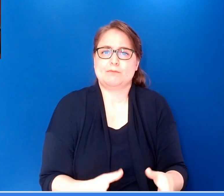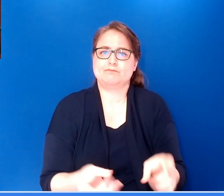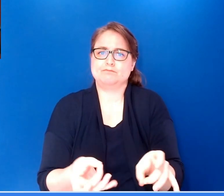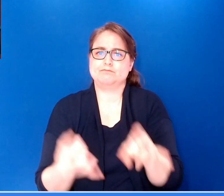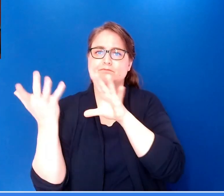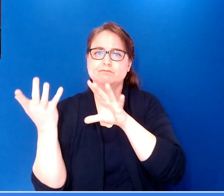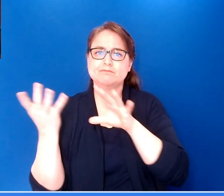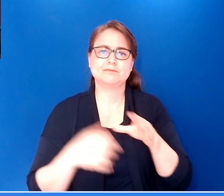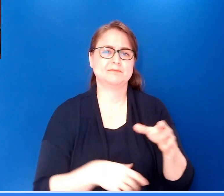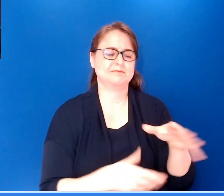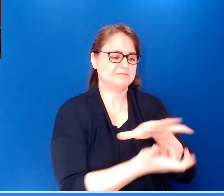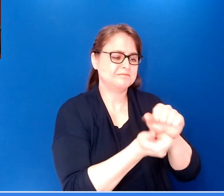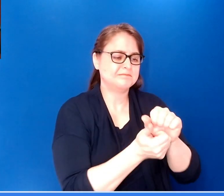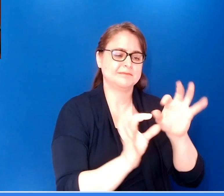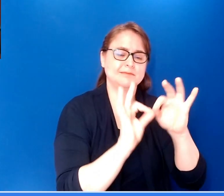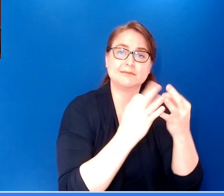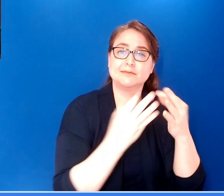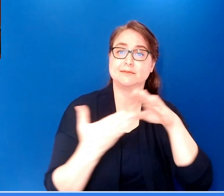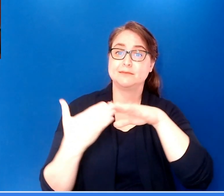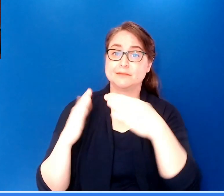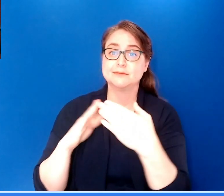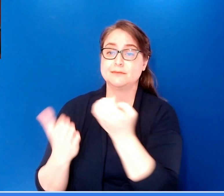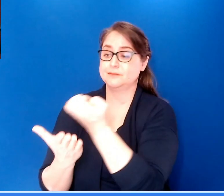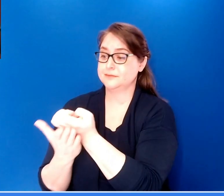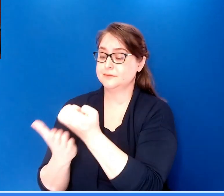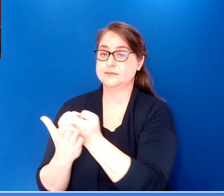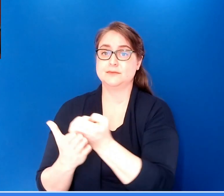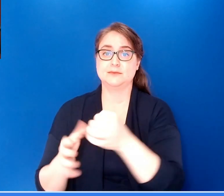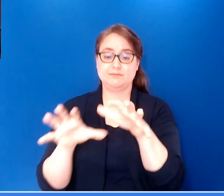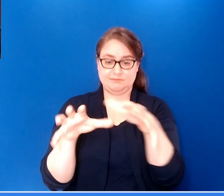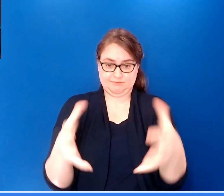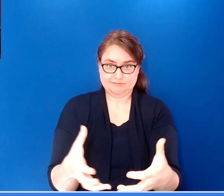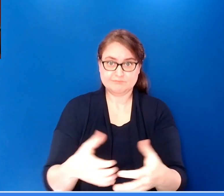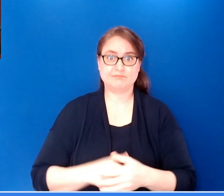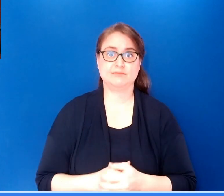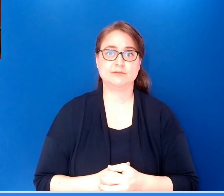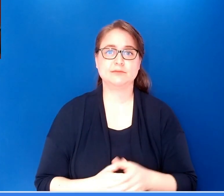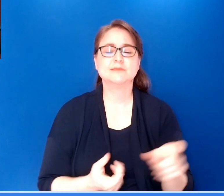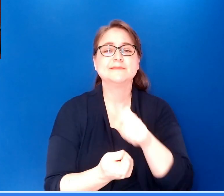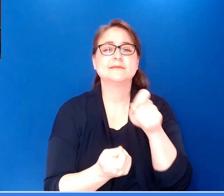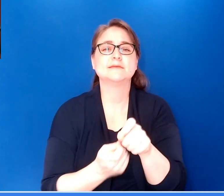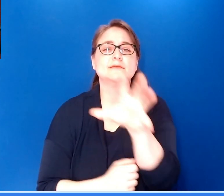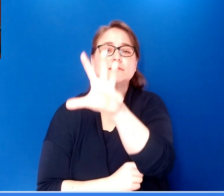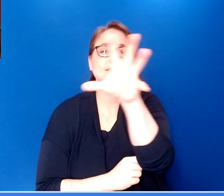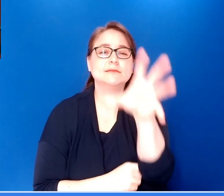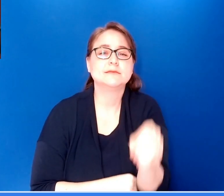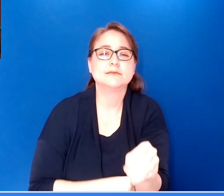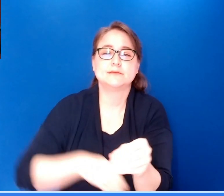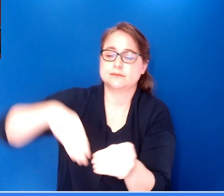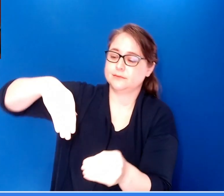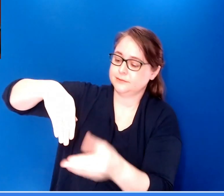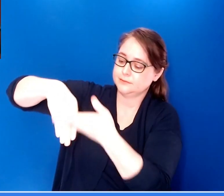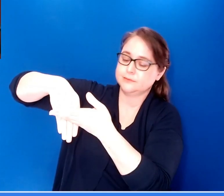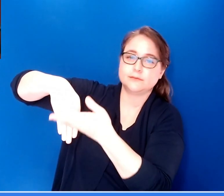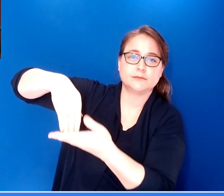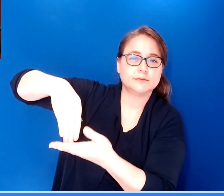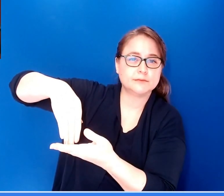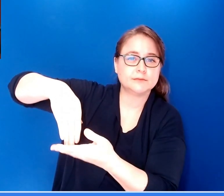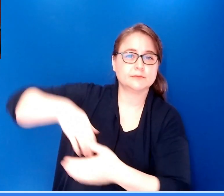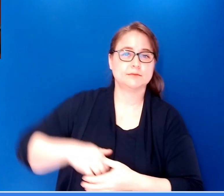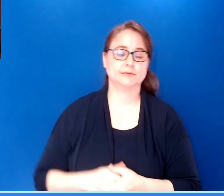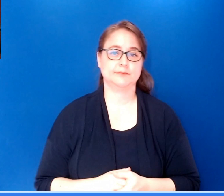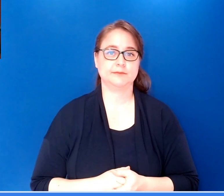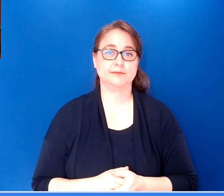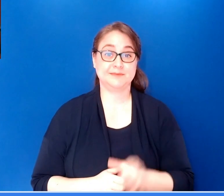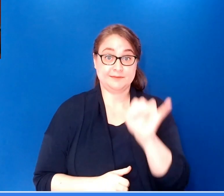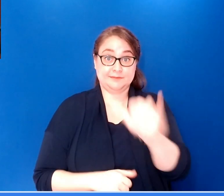y economías en todo el mundo, particularmente a través del África Subsahariana. En ese tiempo se estimaba que más